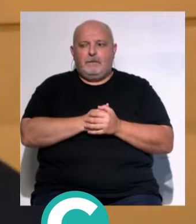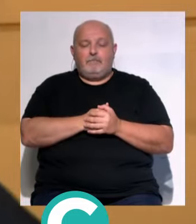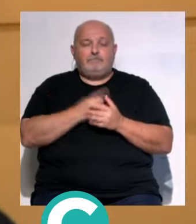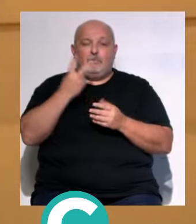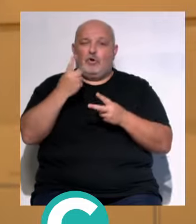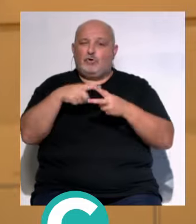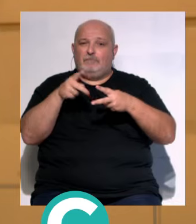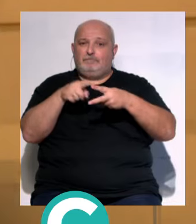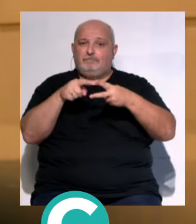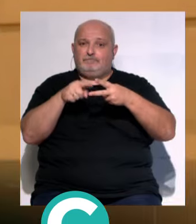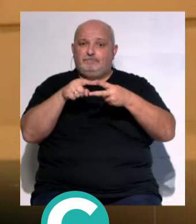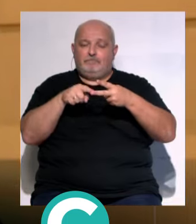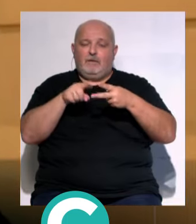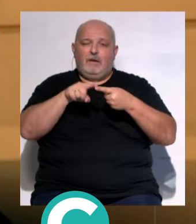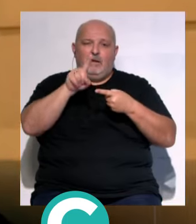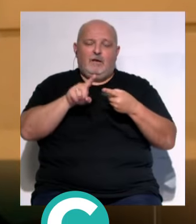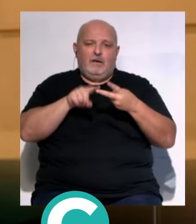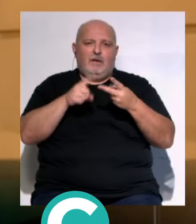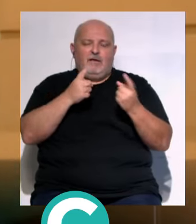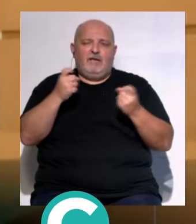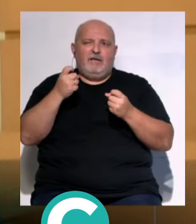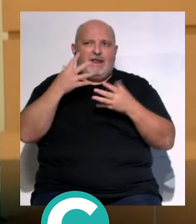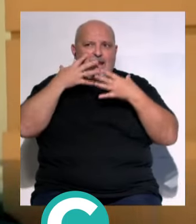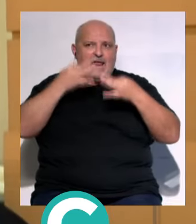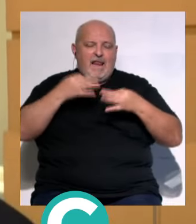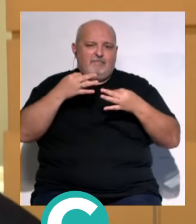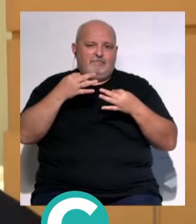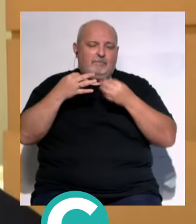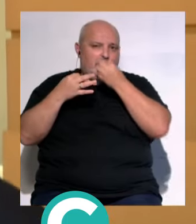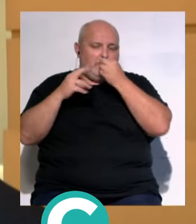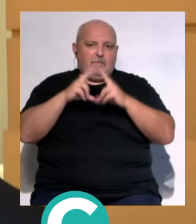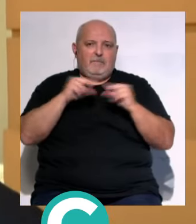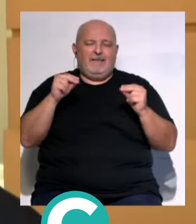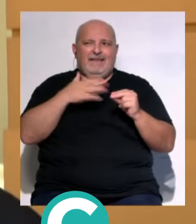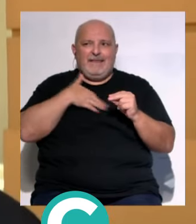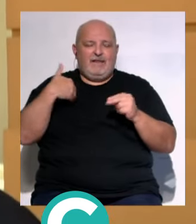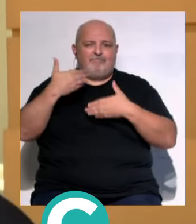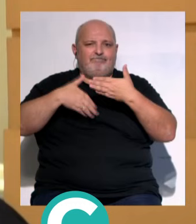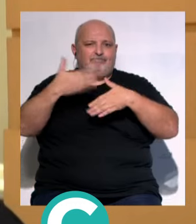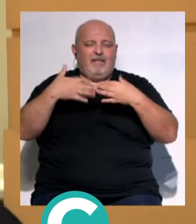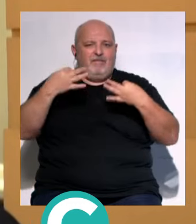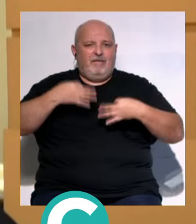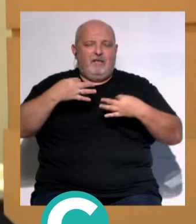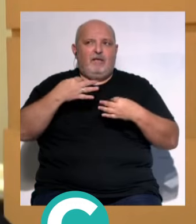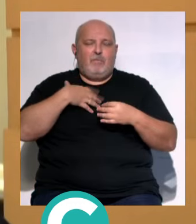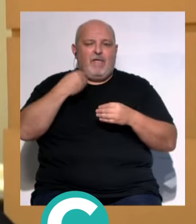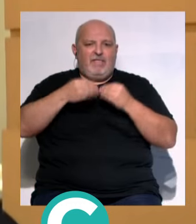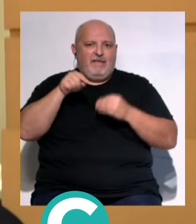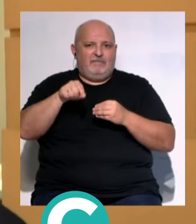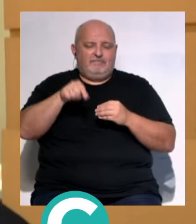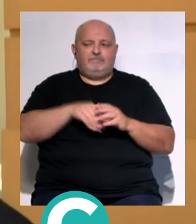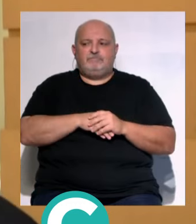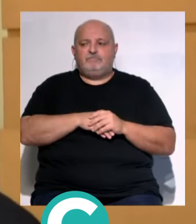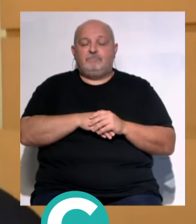...que sean dos cosas, una viable y universitario... ...viable, real y universitario... ...eso es lo que quiero, que sea de verdad... ...o que se pueda hacer...